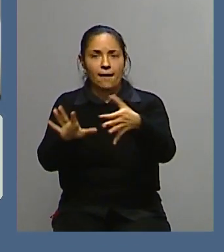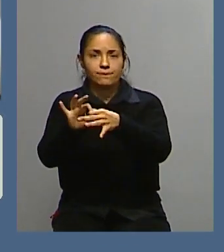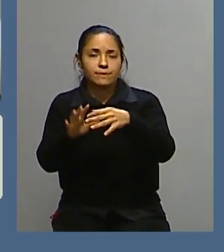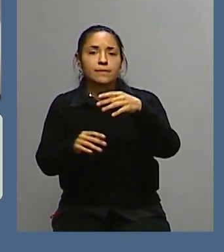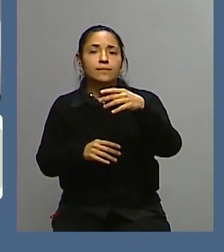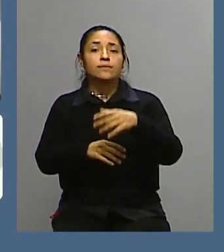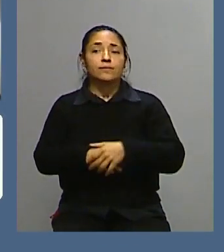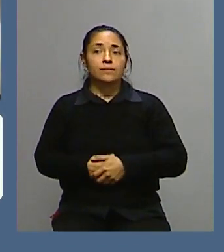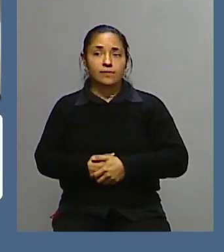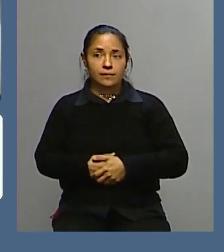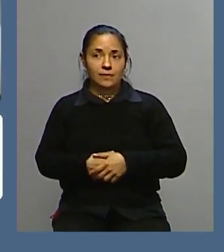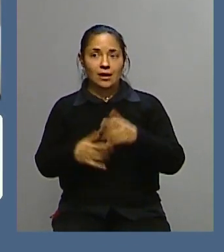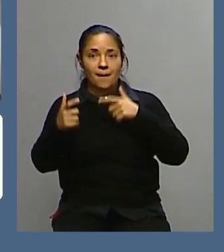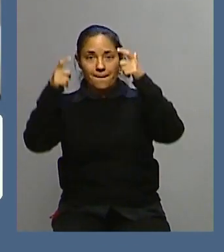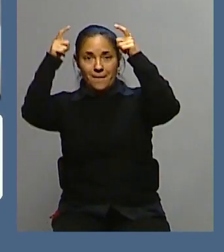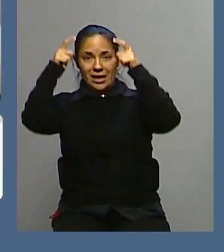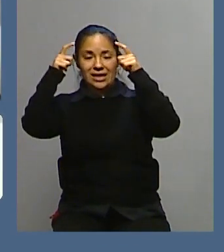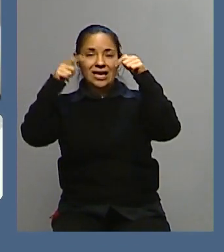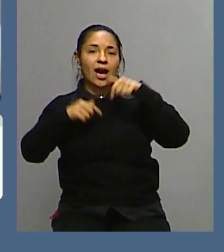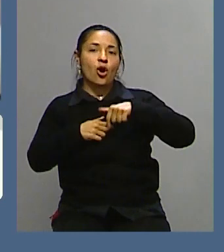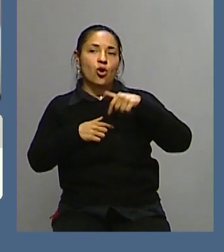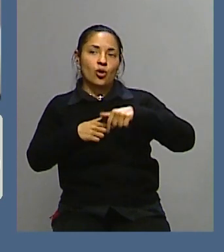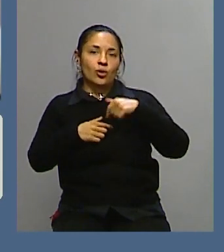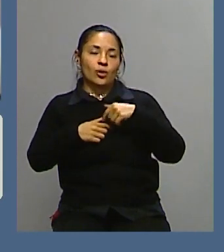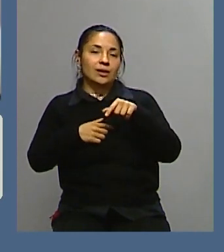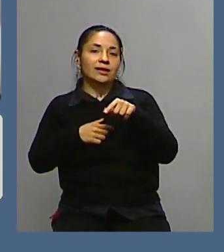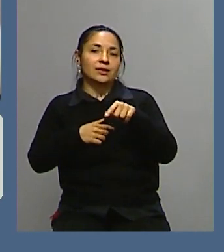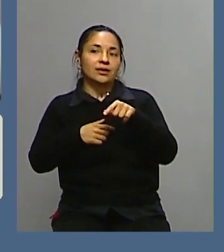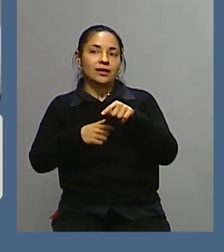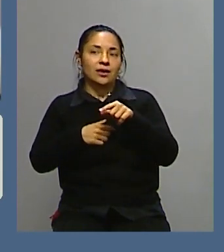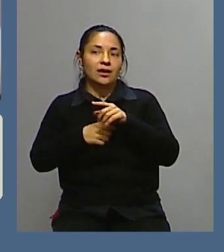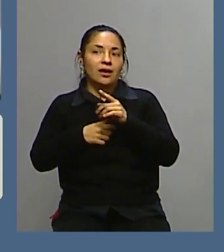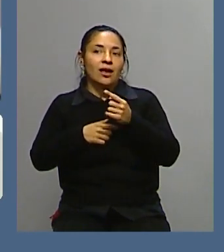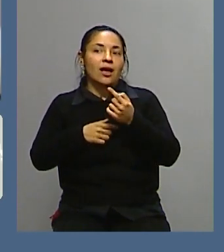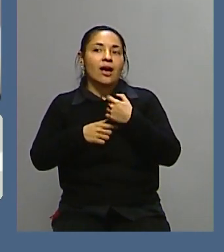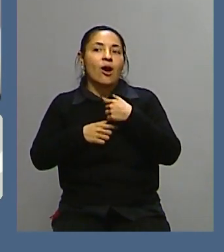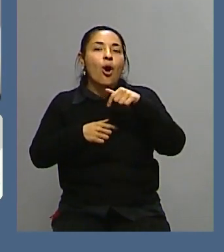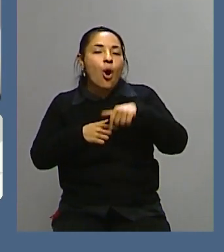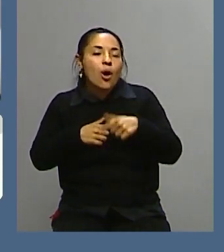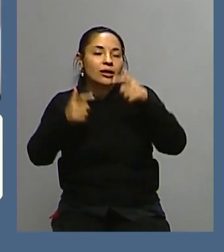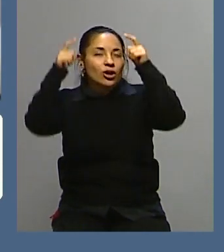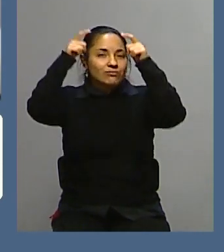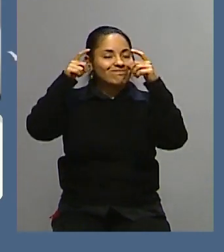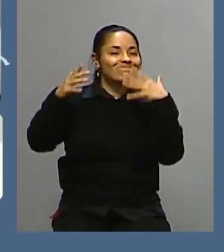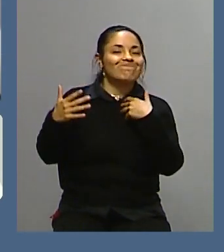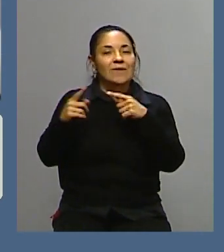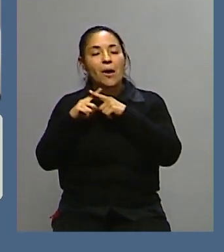El rol de la monarquía no está hoy en duda puesto, no está puesto en duda, no está hoy en día puesto en duda